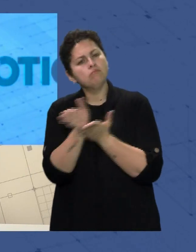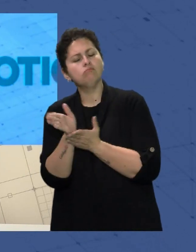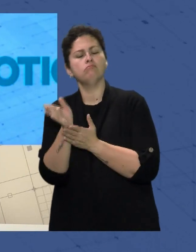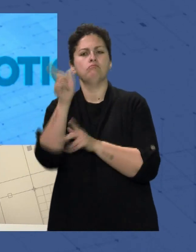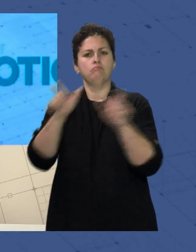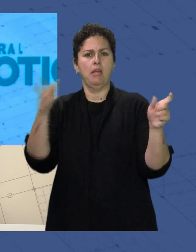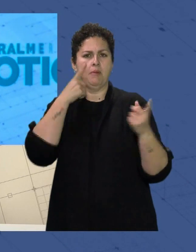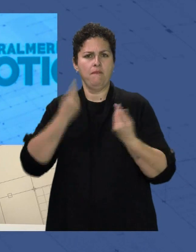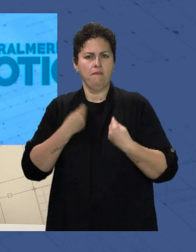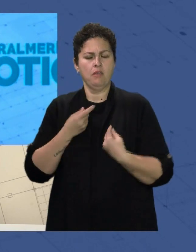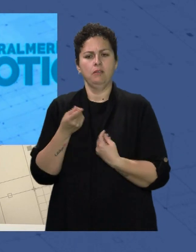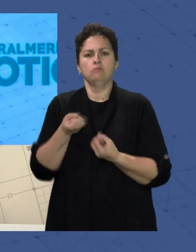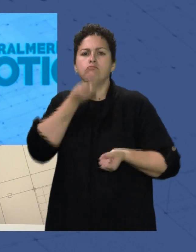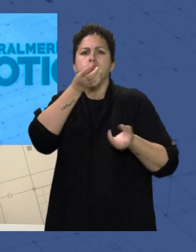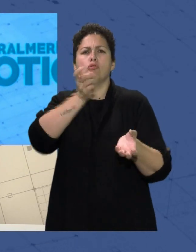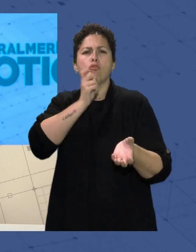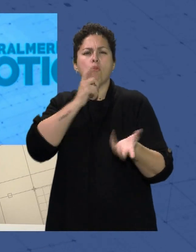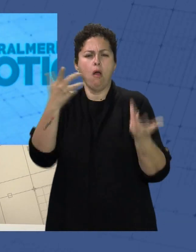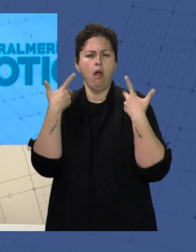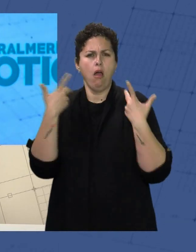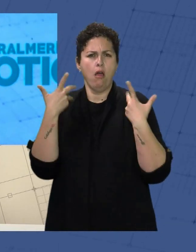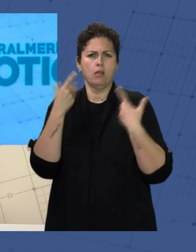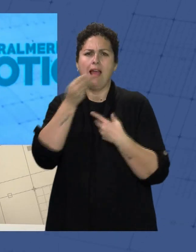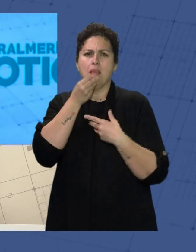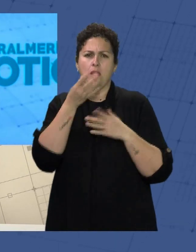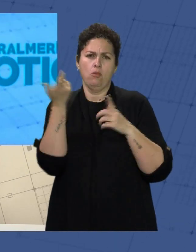Cómo están sufriendo La subida de precios De los alimentos